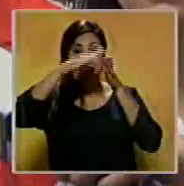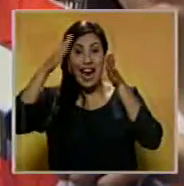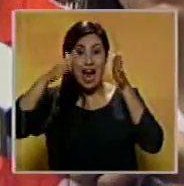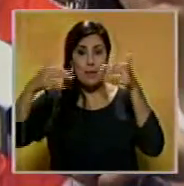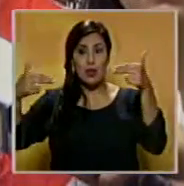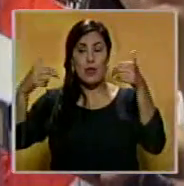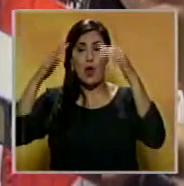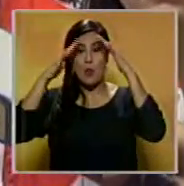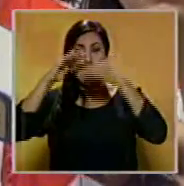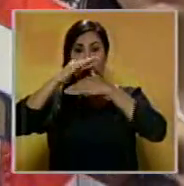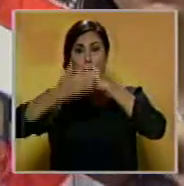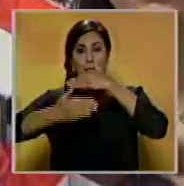encontraban estaba blindado.